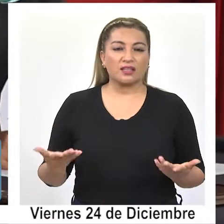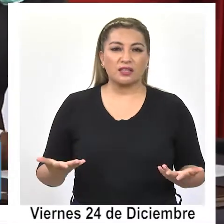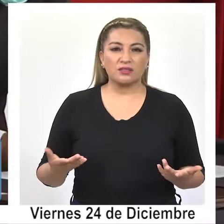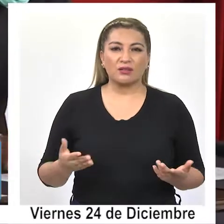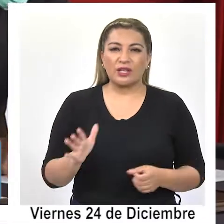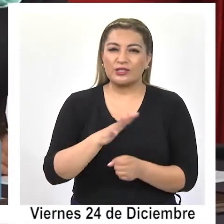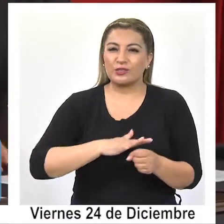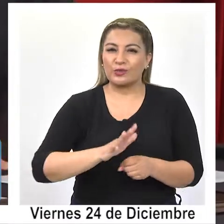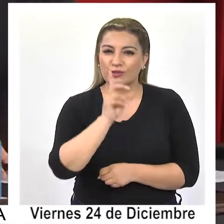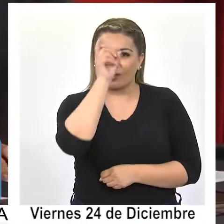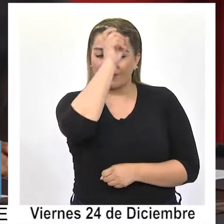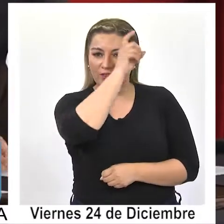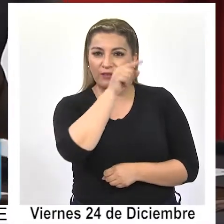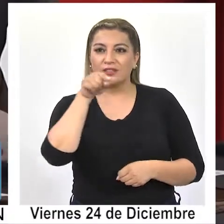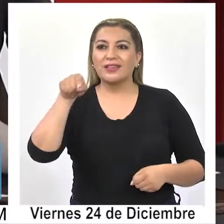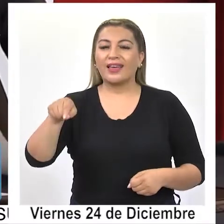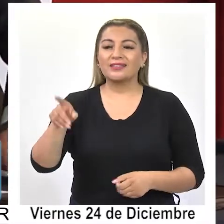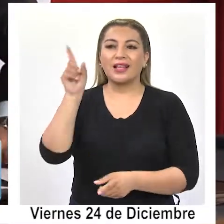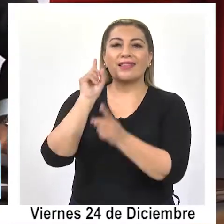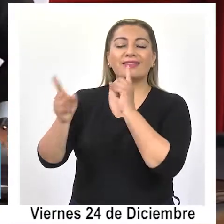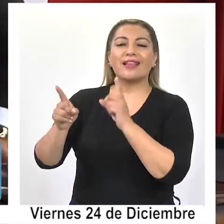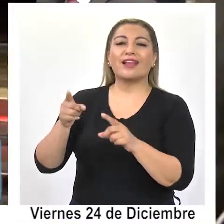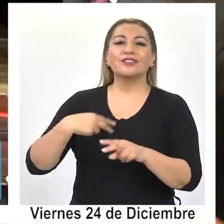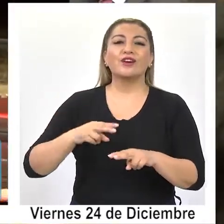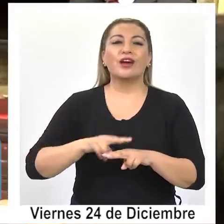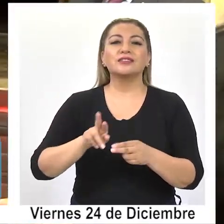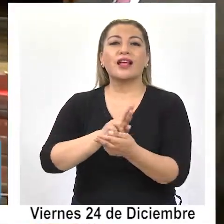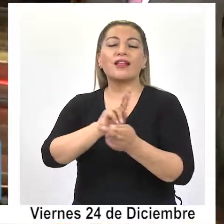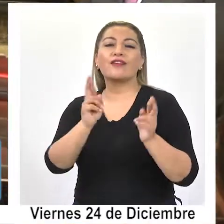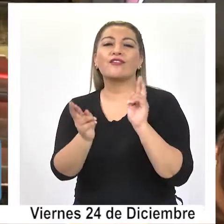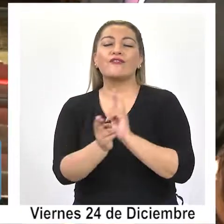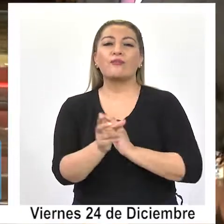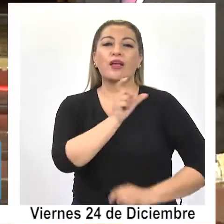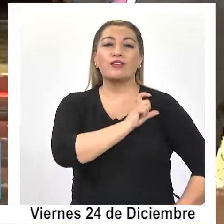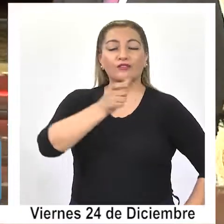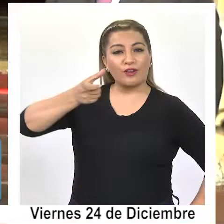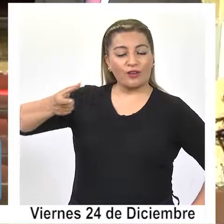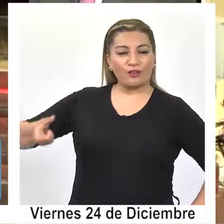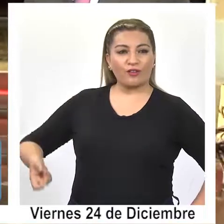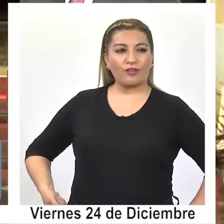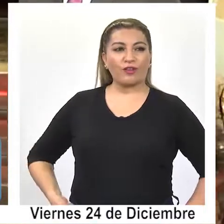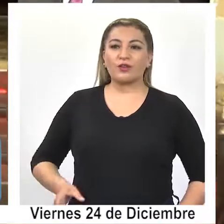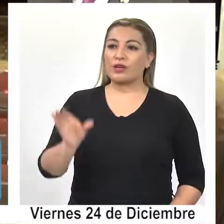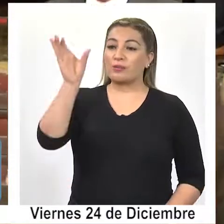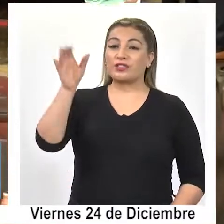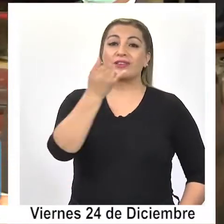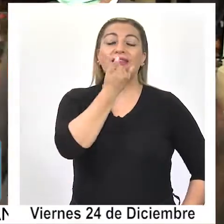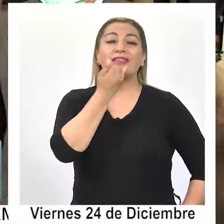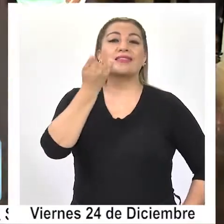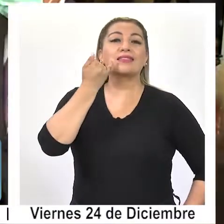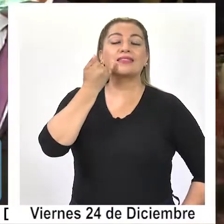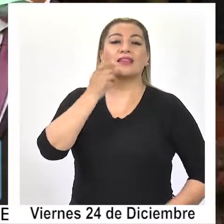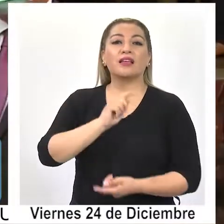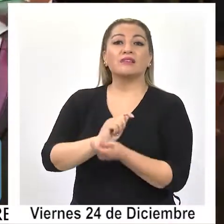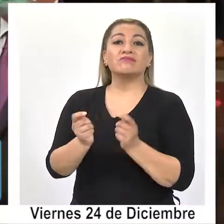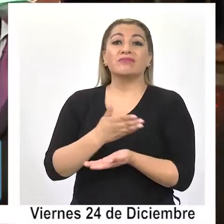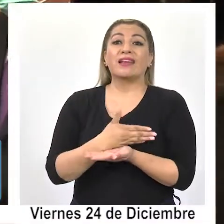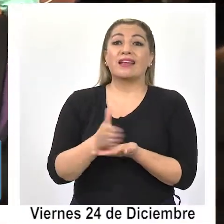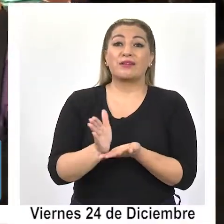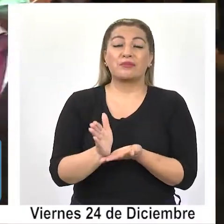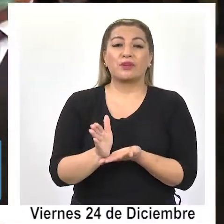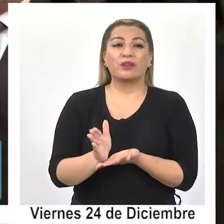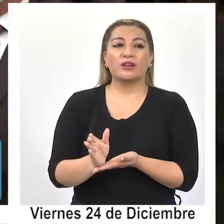complejo. El cargo fue creado con la reforma a los gobiernos regionales cuando la figura del intendente fue eliminada